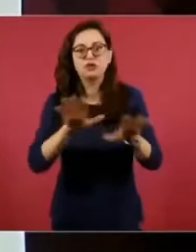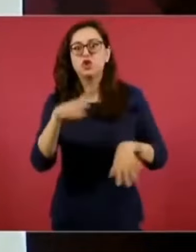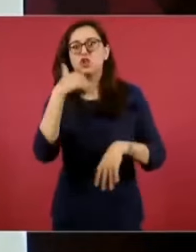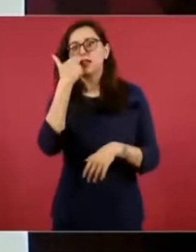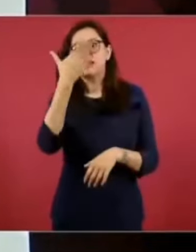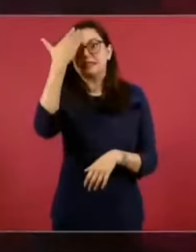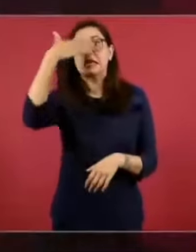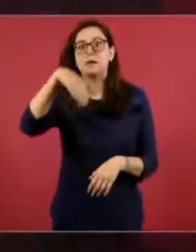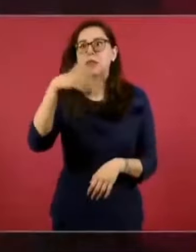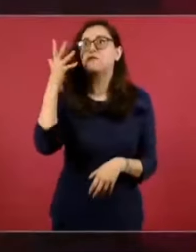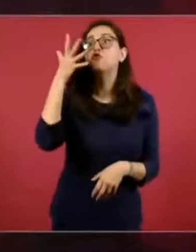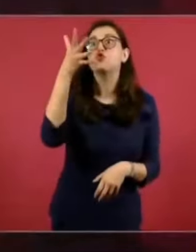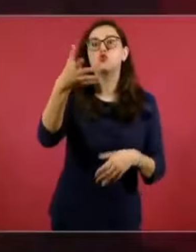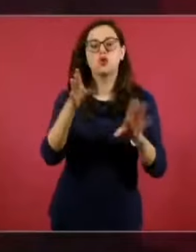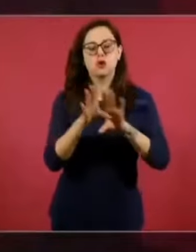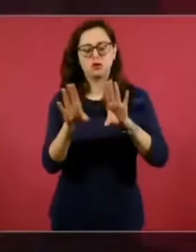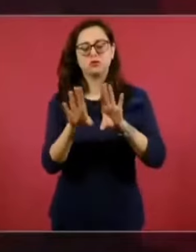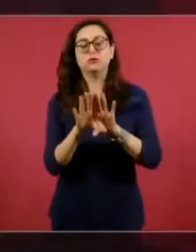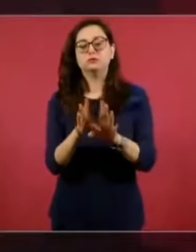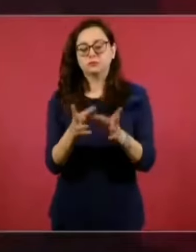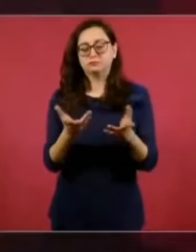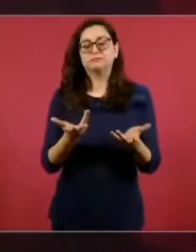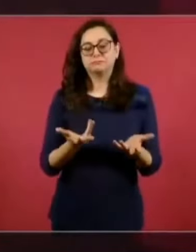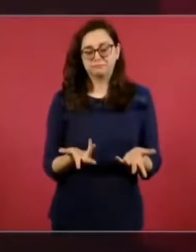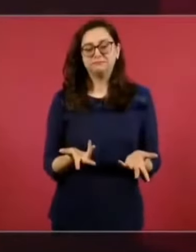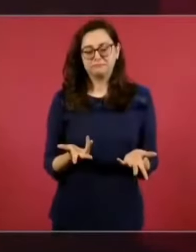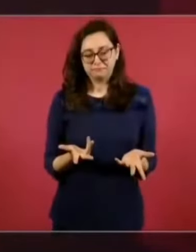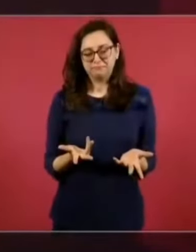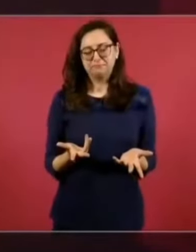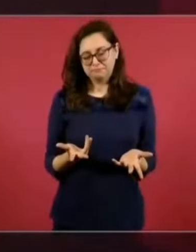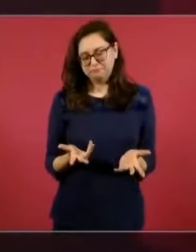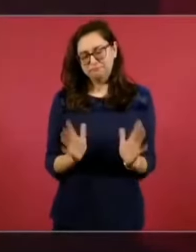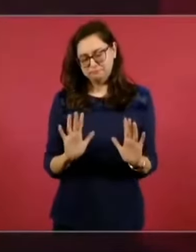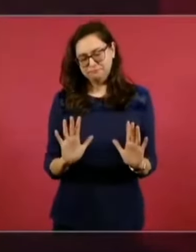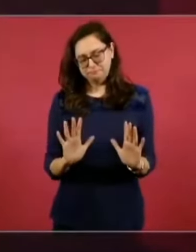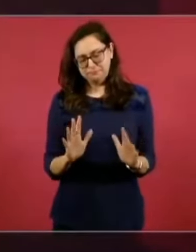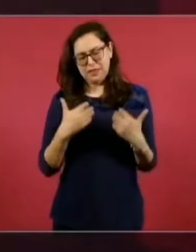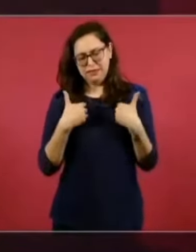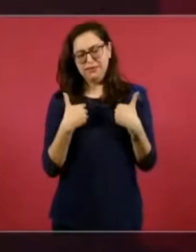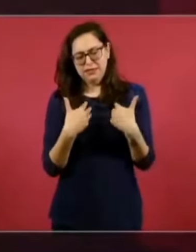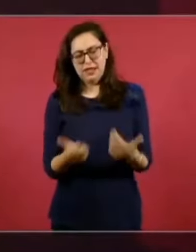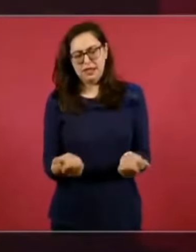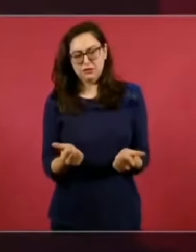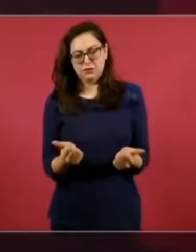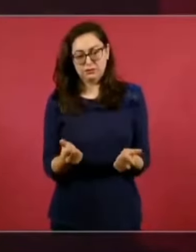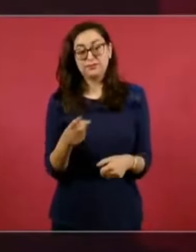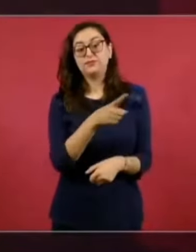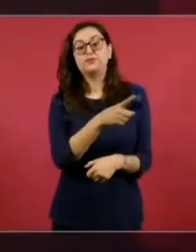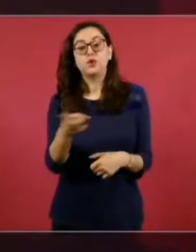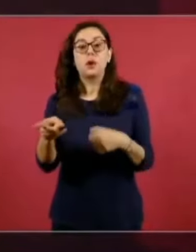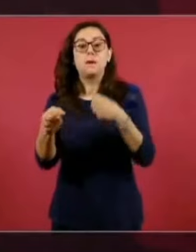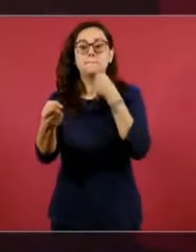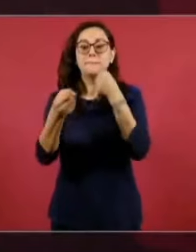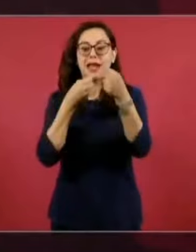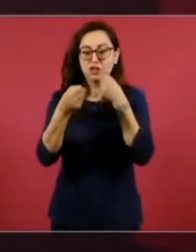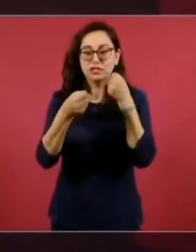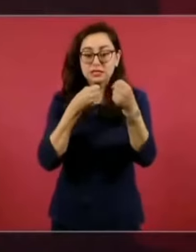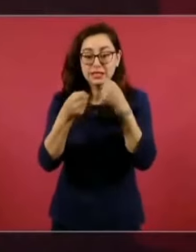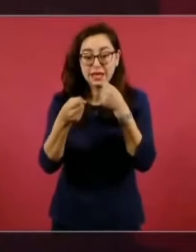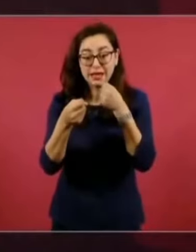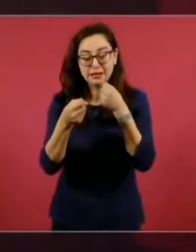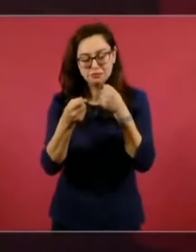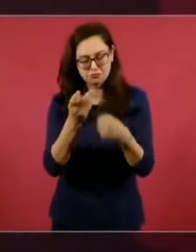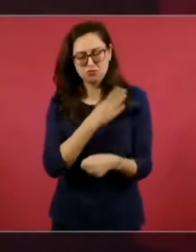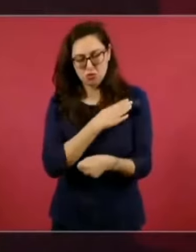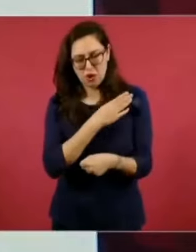hay una pequeña diferencia entre el noble oficio del periodismo y el noble